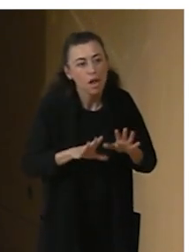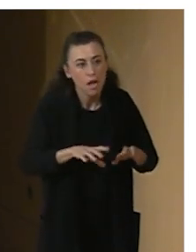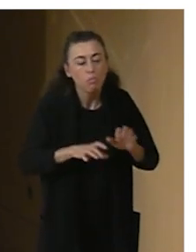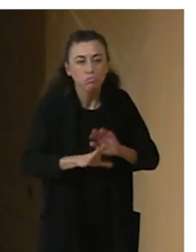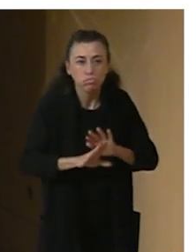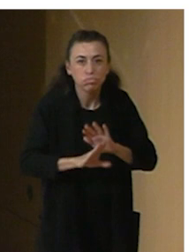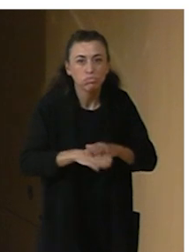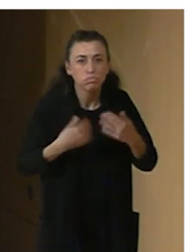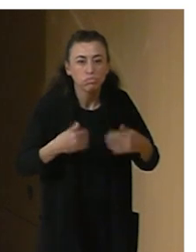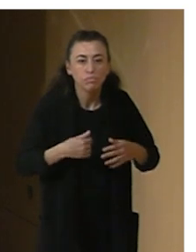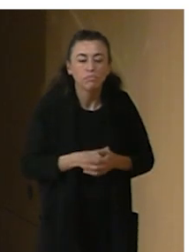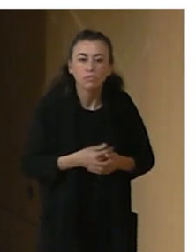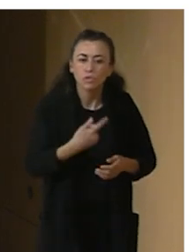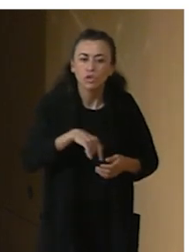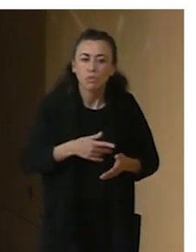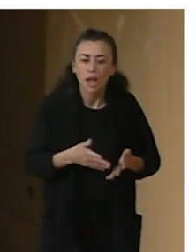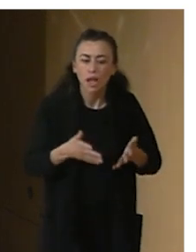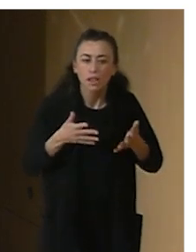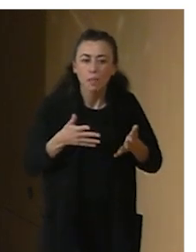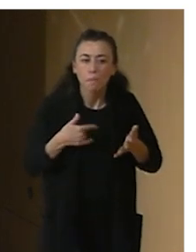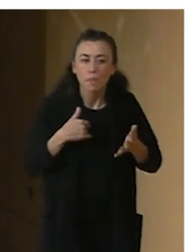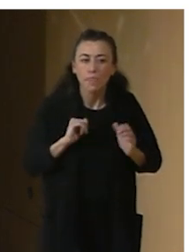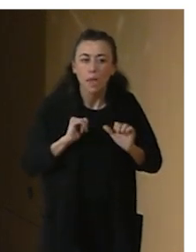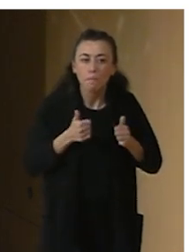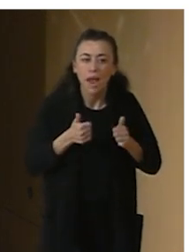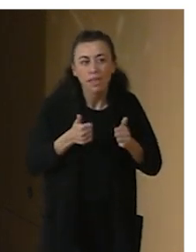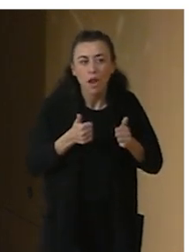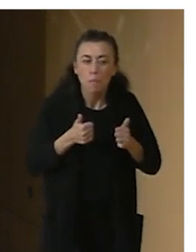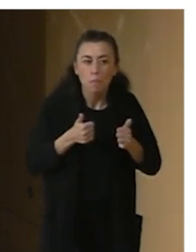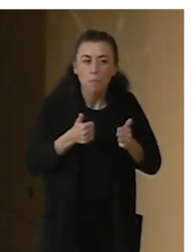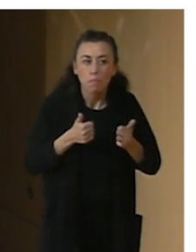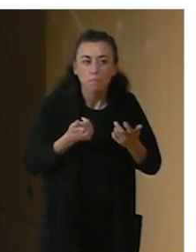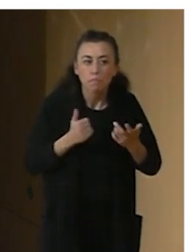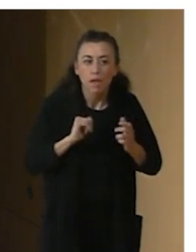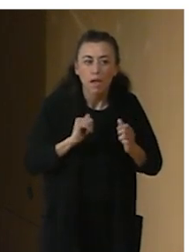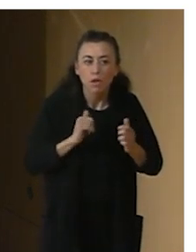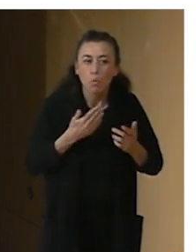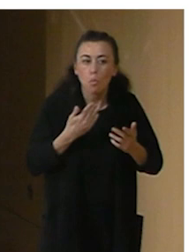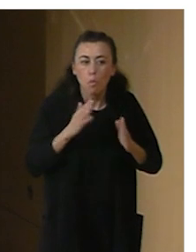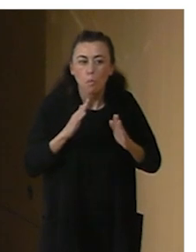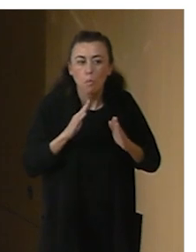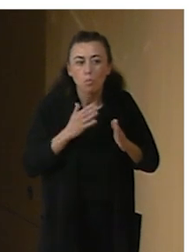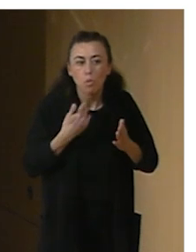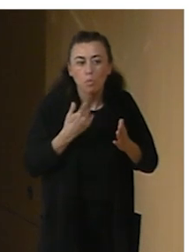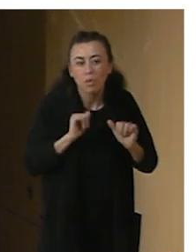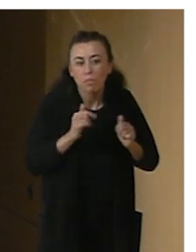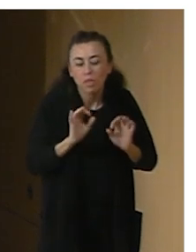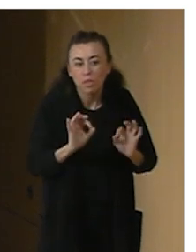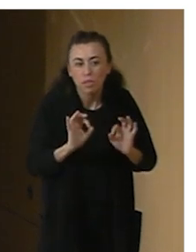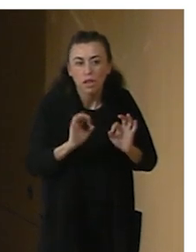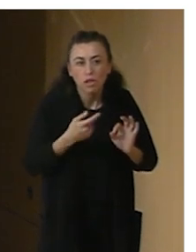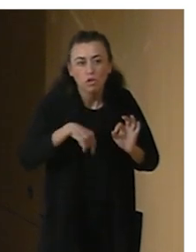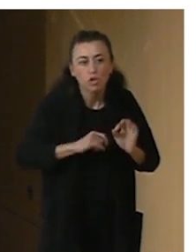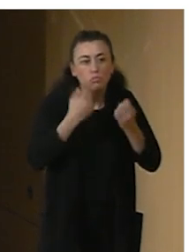estamos encantados de terminar por el principio. ASITEX somos una entidad que se dedica a la infancia y la juventud,